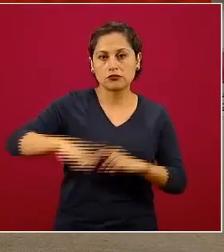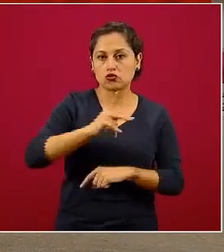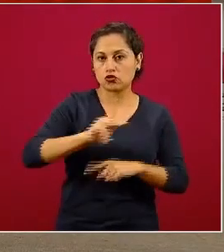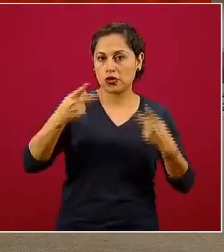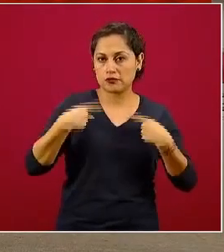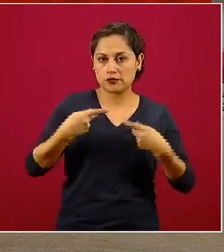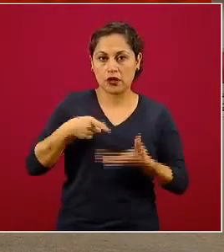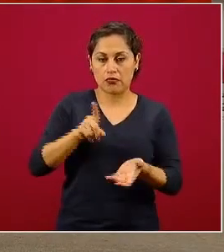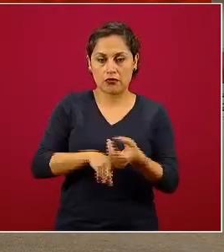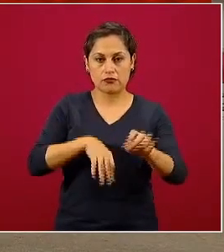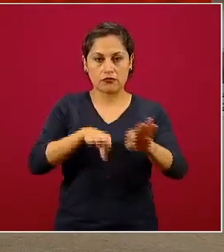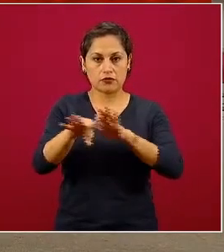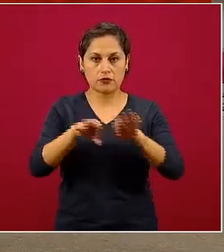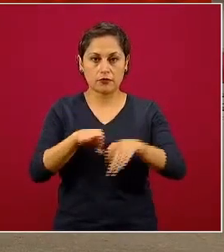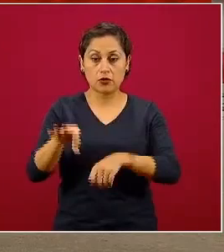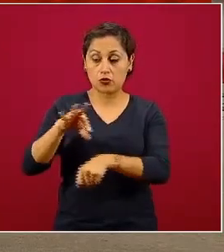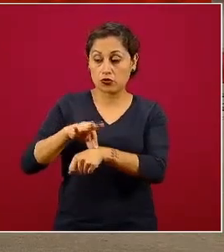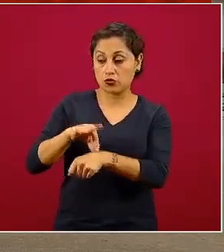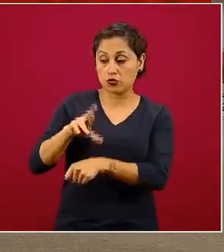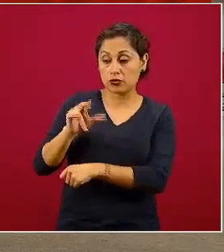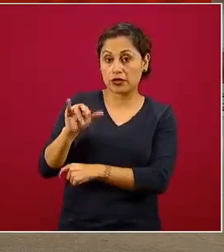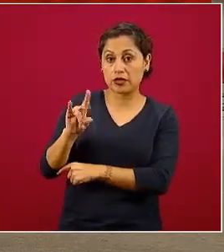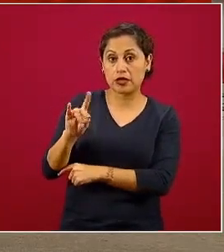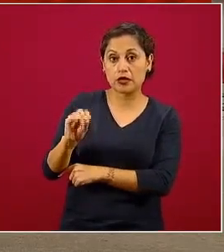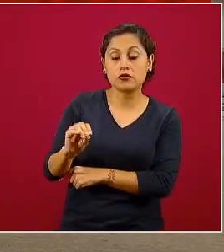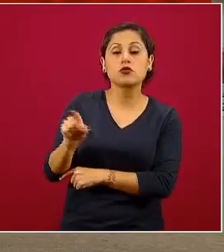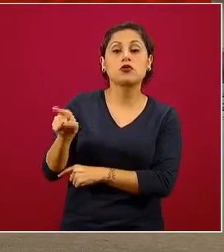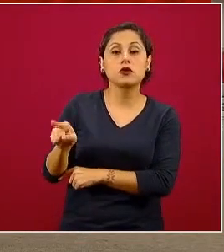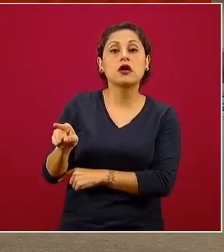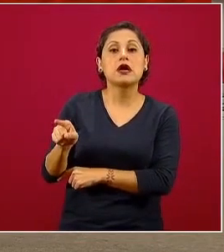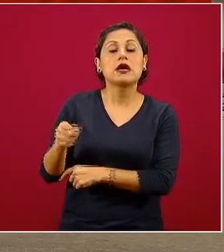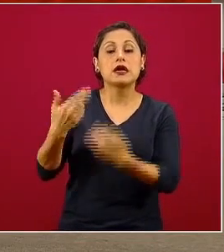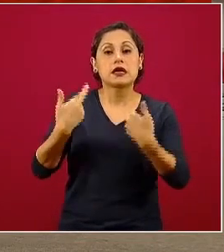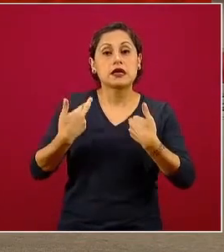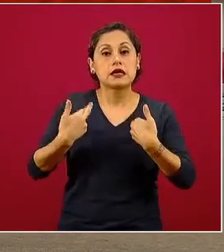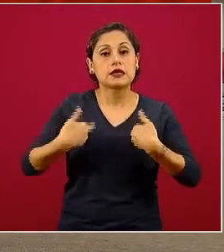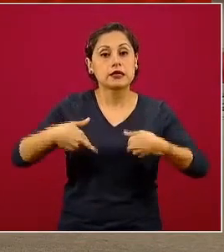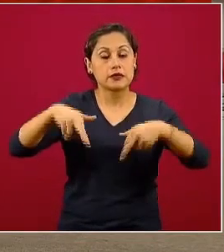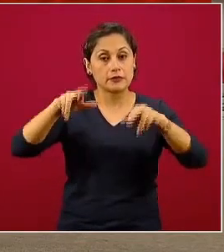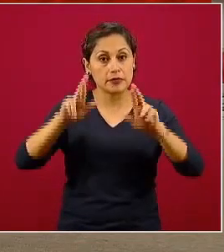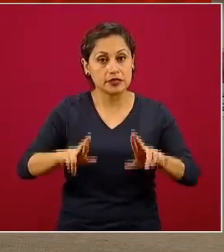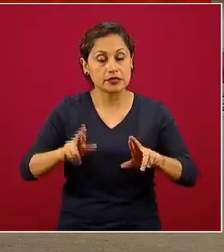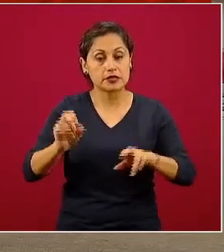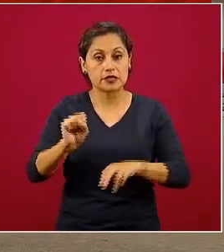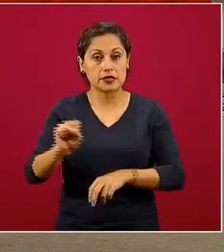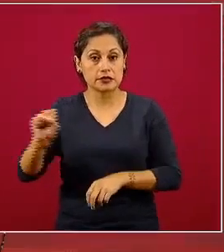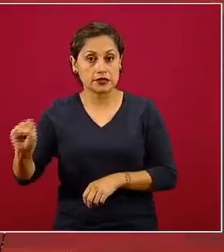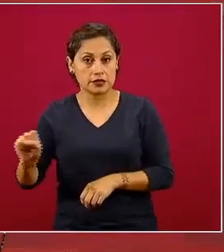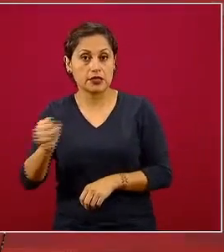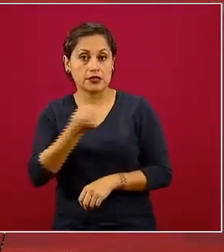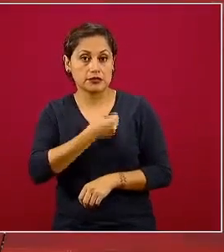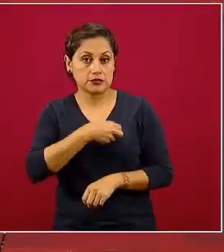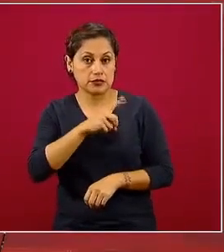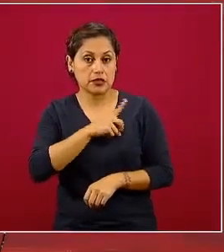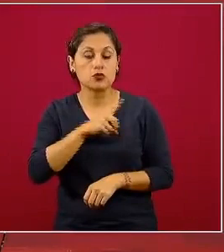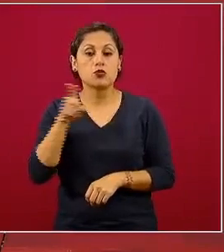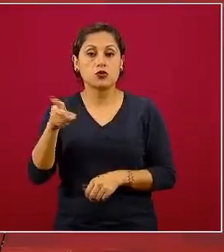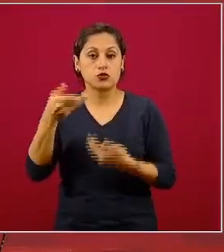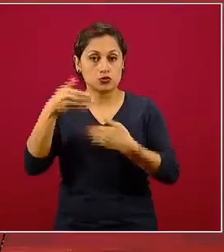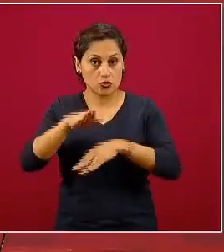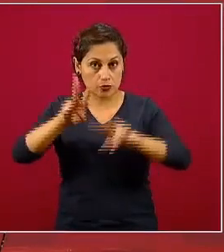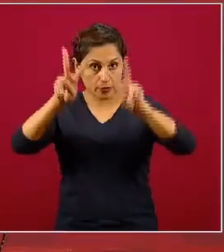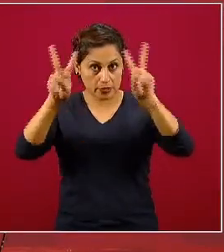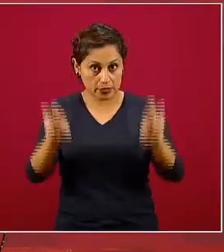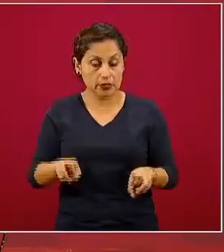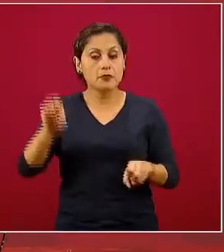doctor Ricardo Cortés mantiene el vínculo, es el representante de la Secretaría de Salud en esta relación y hoy en particular revisaron un poco